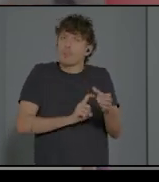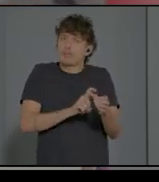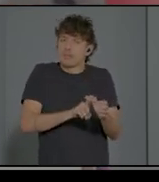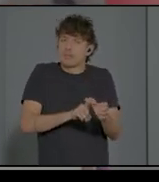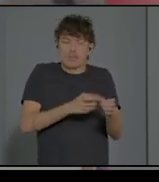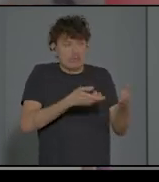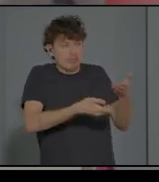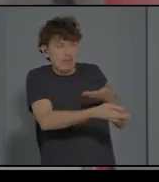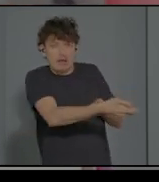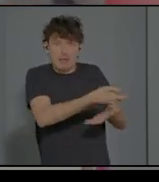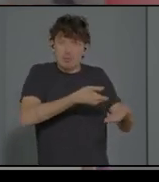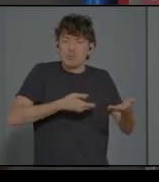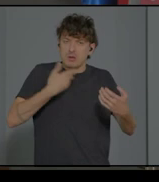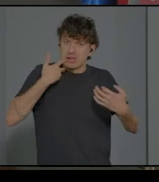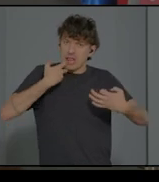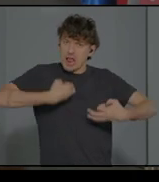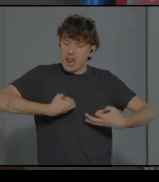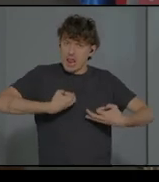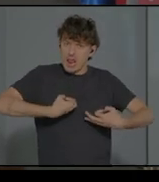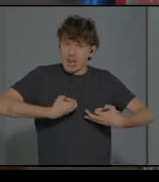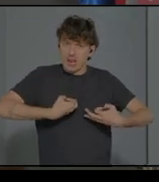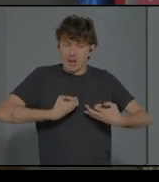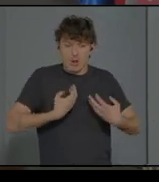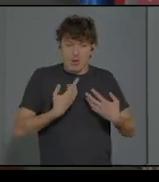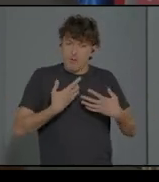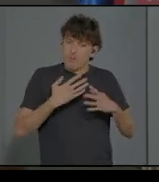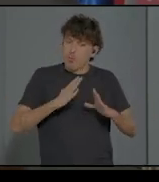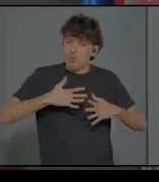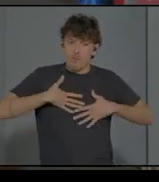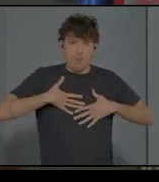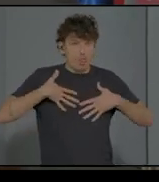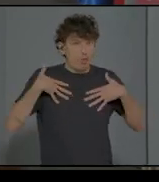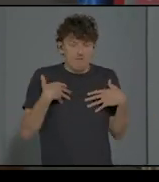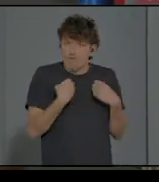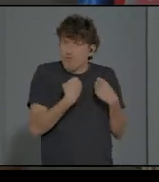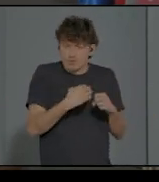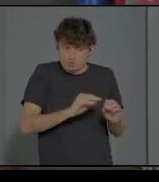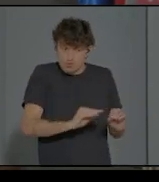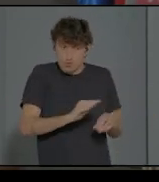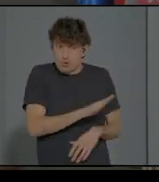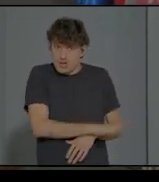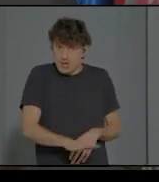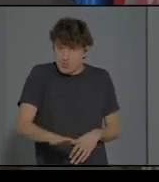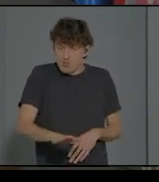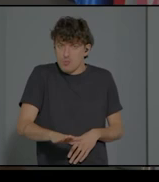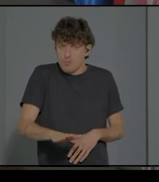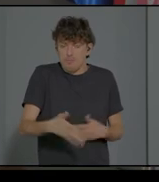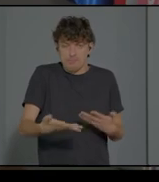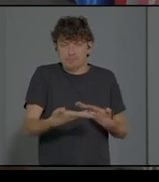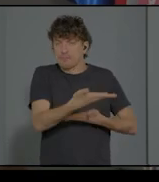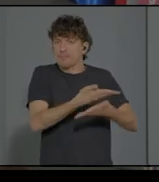ha habido momentos emocionales muy fuertes del niño. Es decir, esta es una interacción adecuada.